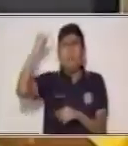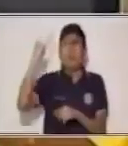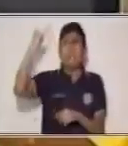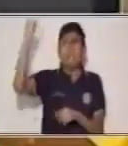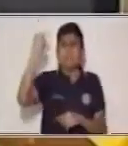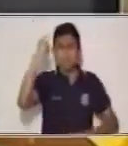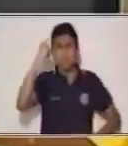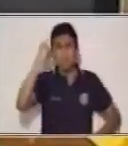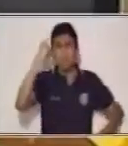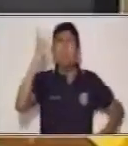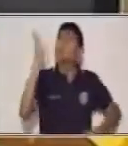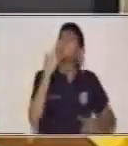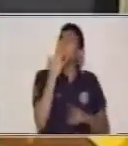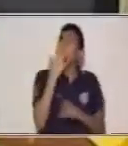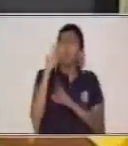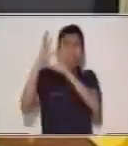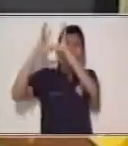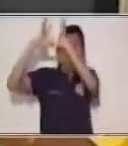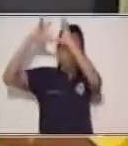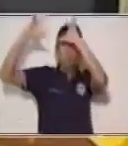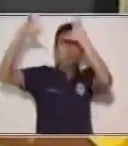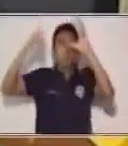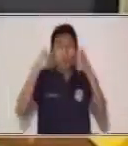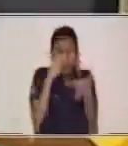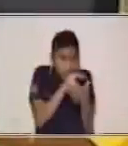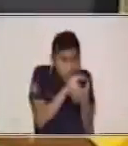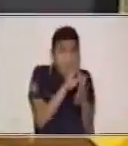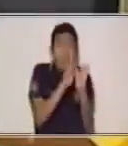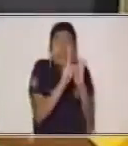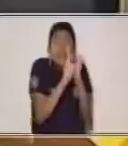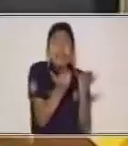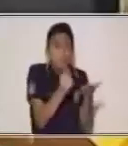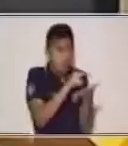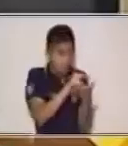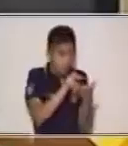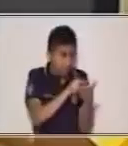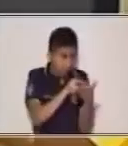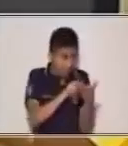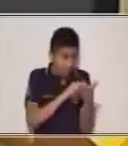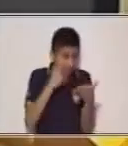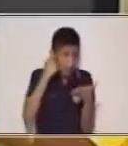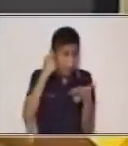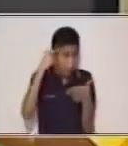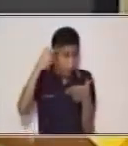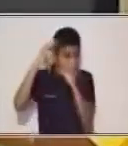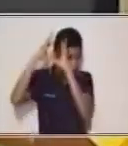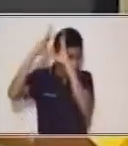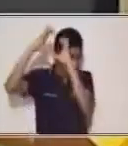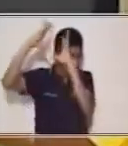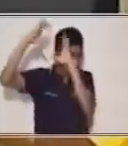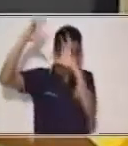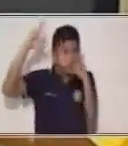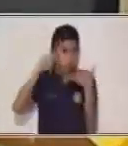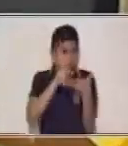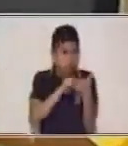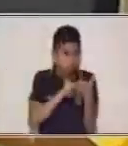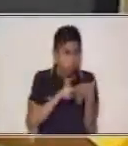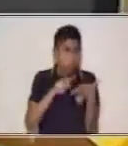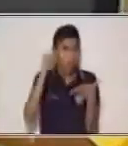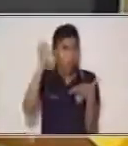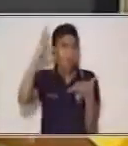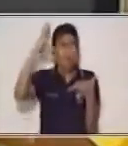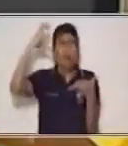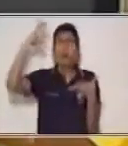ahora podemos leer en libros o buscar en internet los cuentos, ¿sí? La escritura ha perdido,